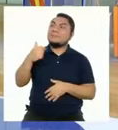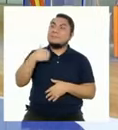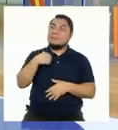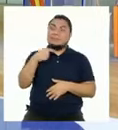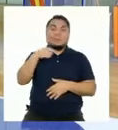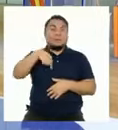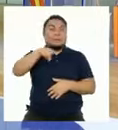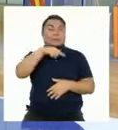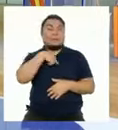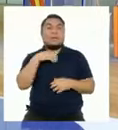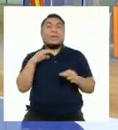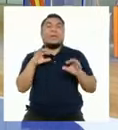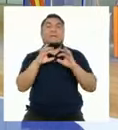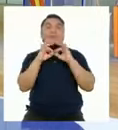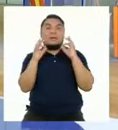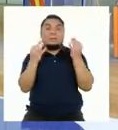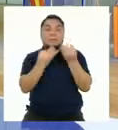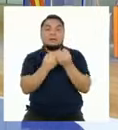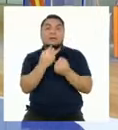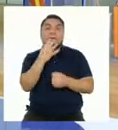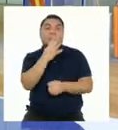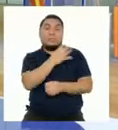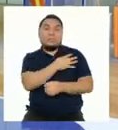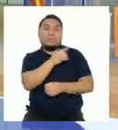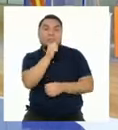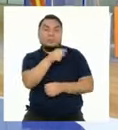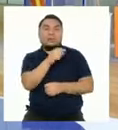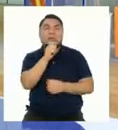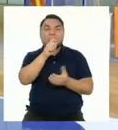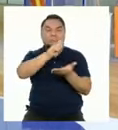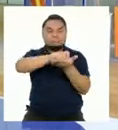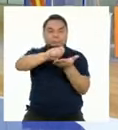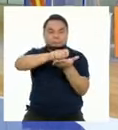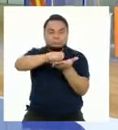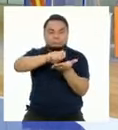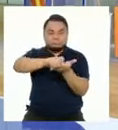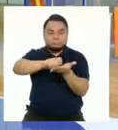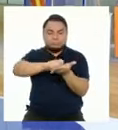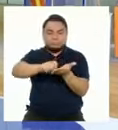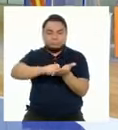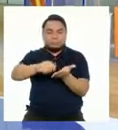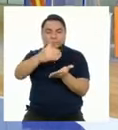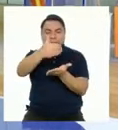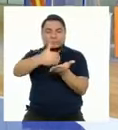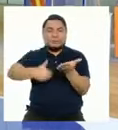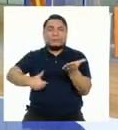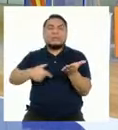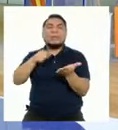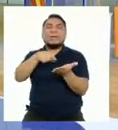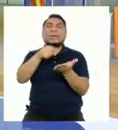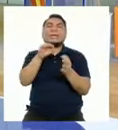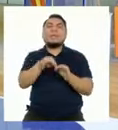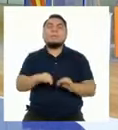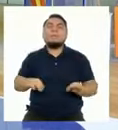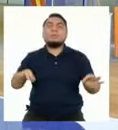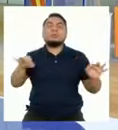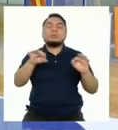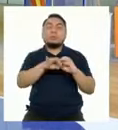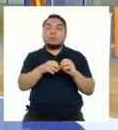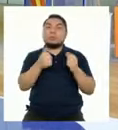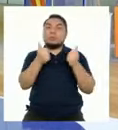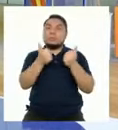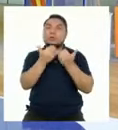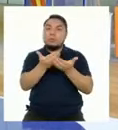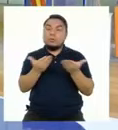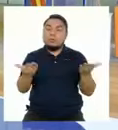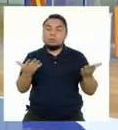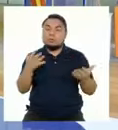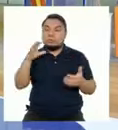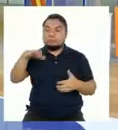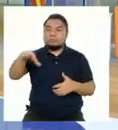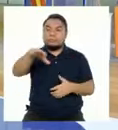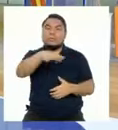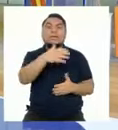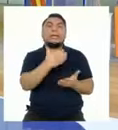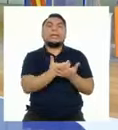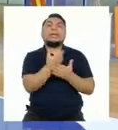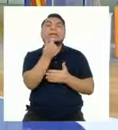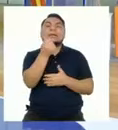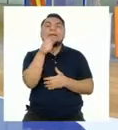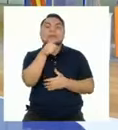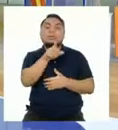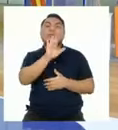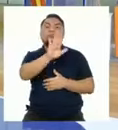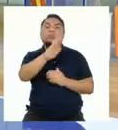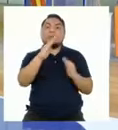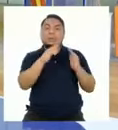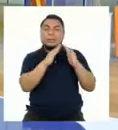mis amigas y amigos de Cuarto están elaborando un texto para argumentar la importancia del uso adecuado de algunos recursos económicos que